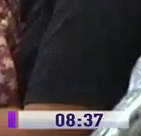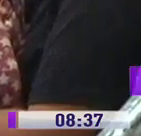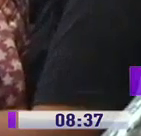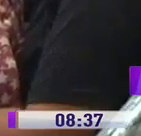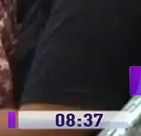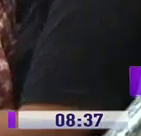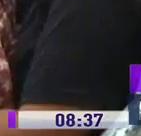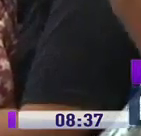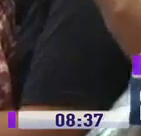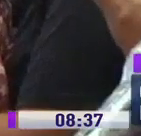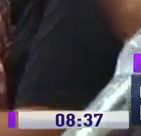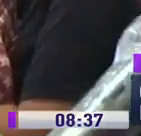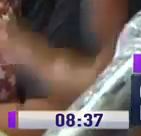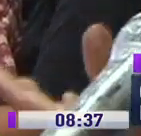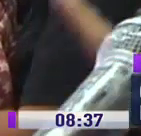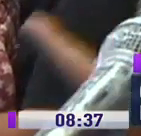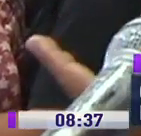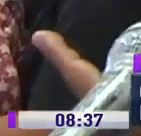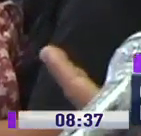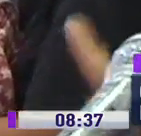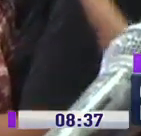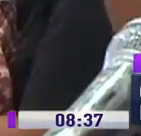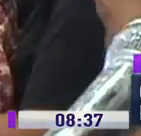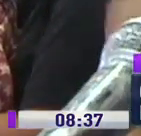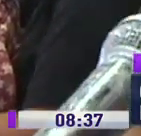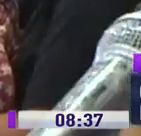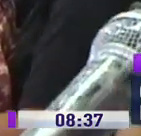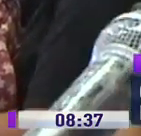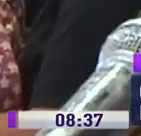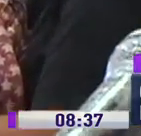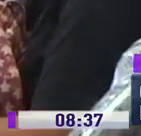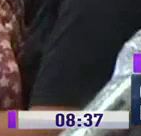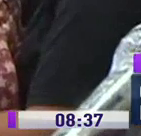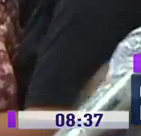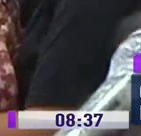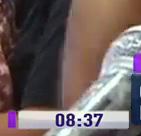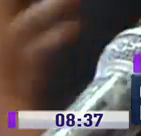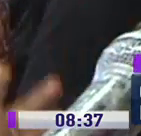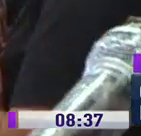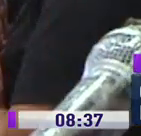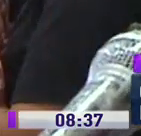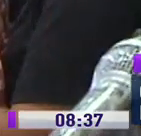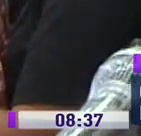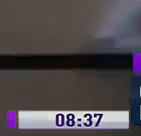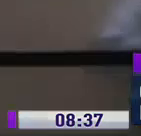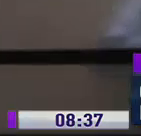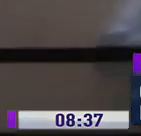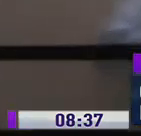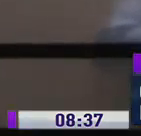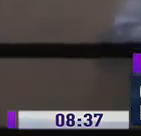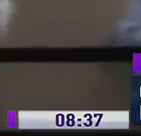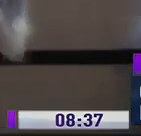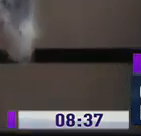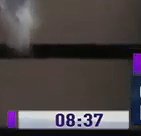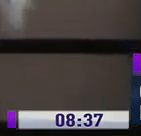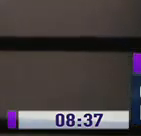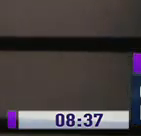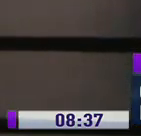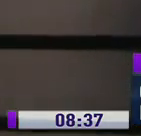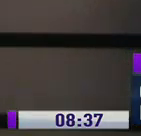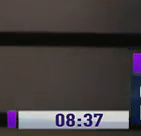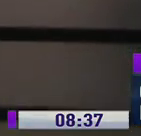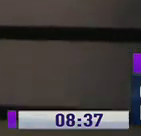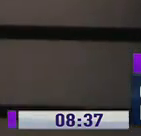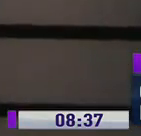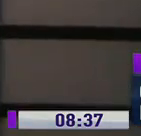ticket para poder sepultarlo el sábado, porque es para pagar la exhumación, tiene bóvedo. Aquí en las oficinas de la Junta de